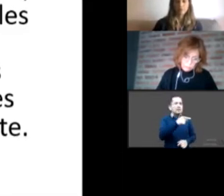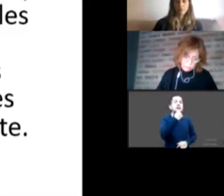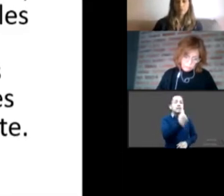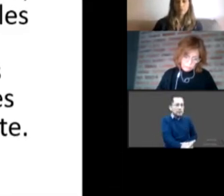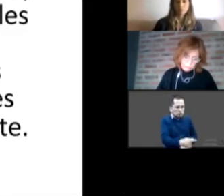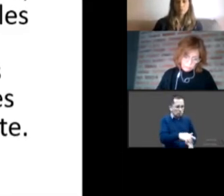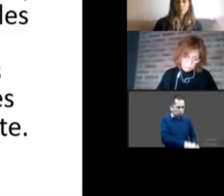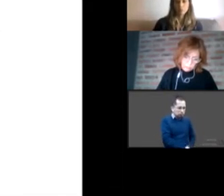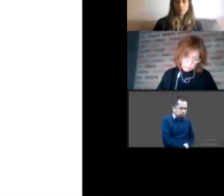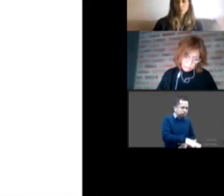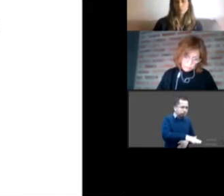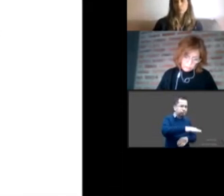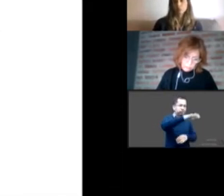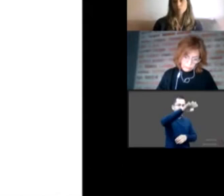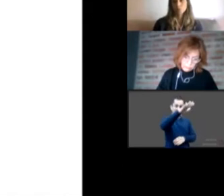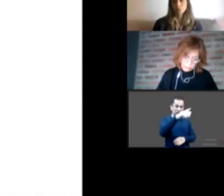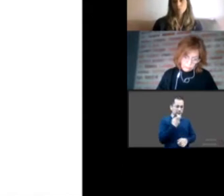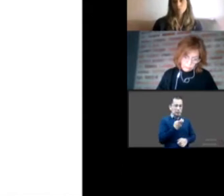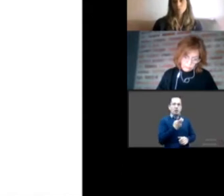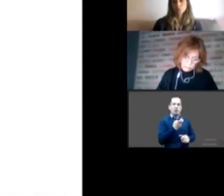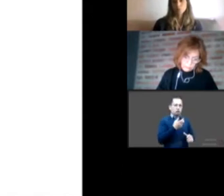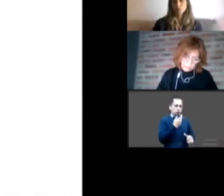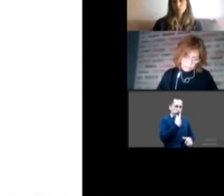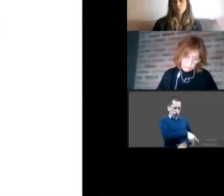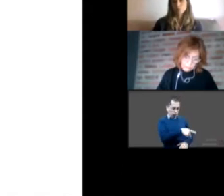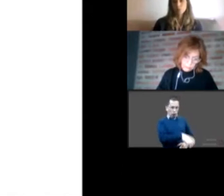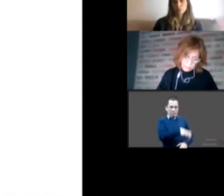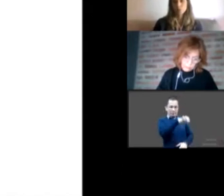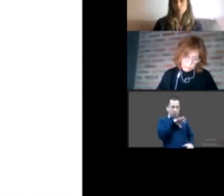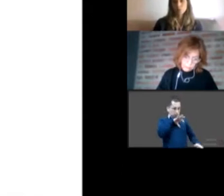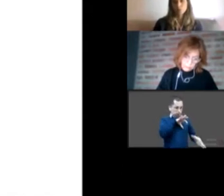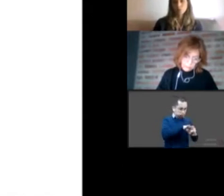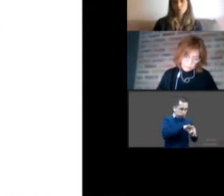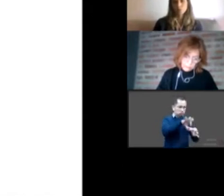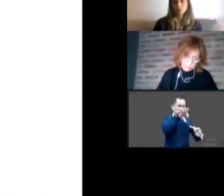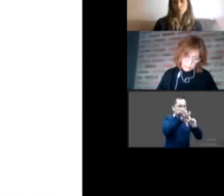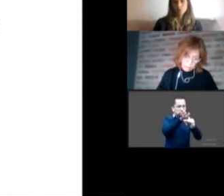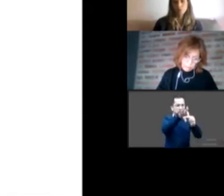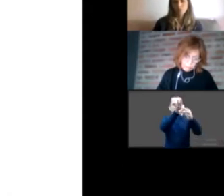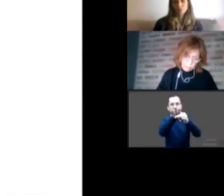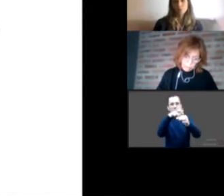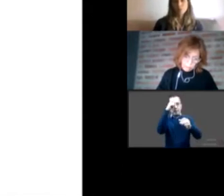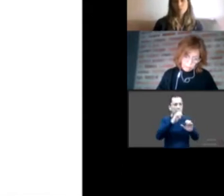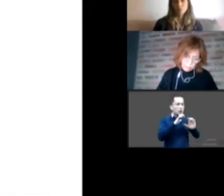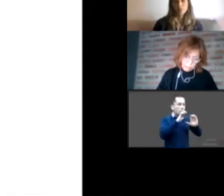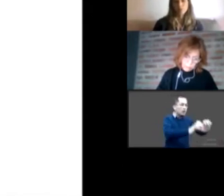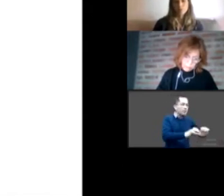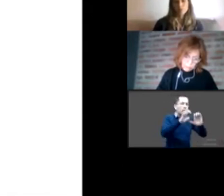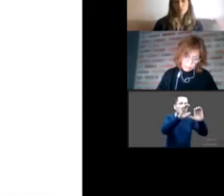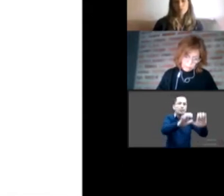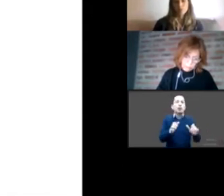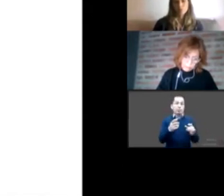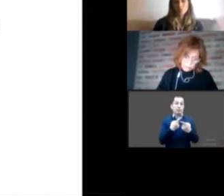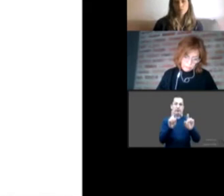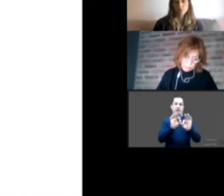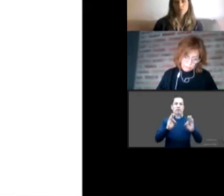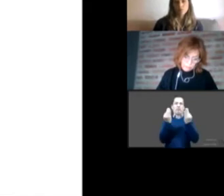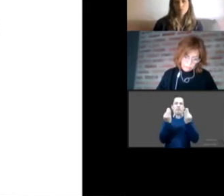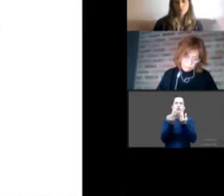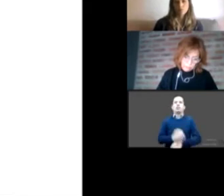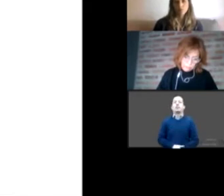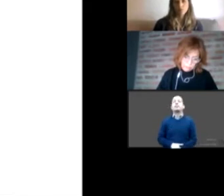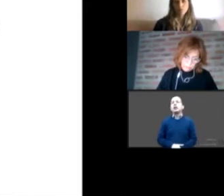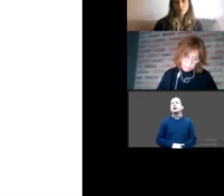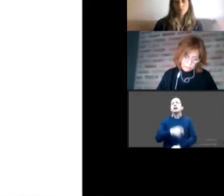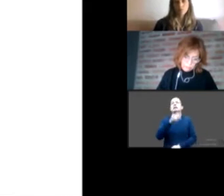cuidados. Con los niños que están ya mueridos, sueltos, o como Peter Pan, la